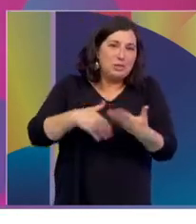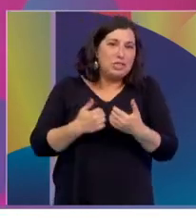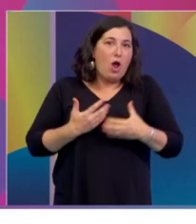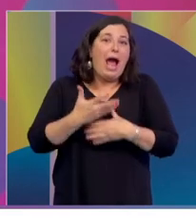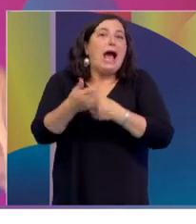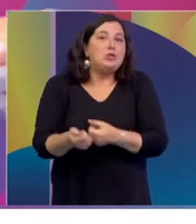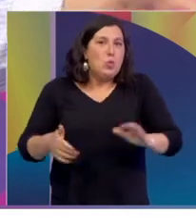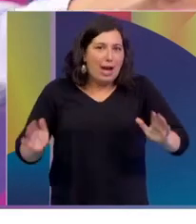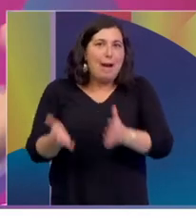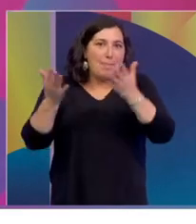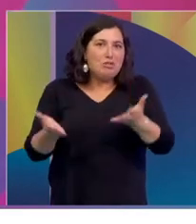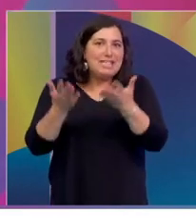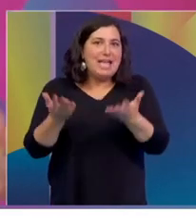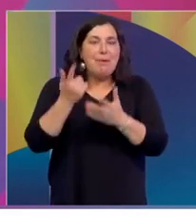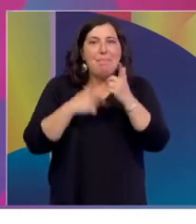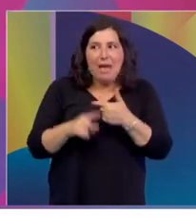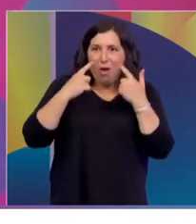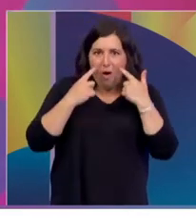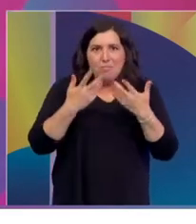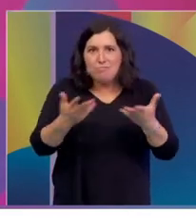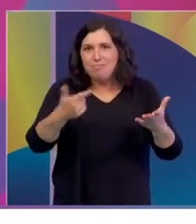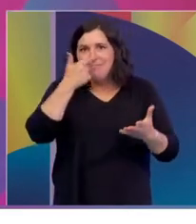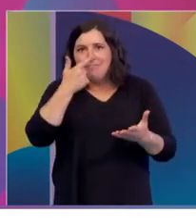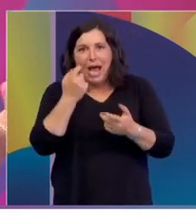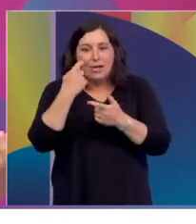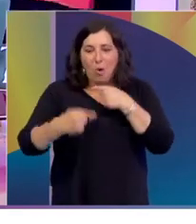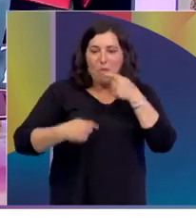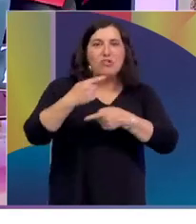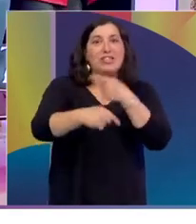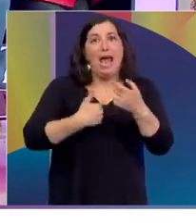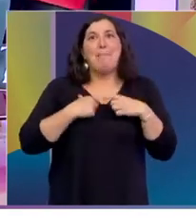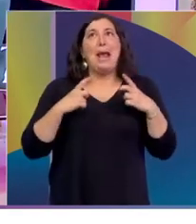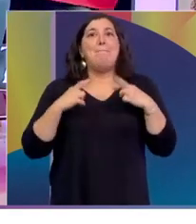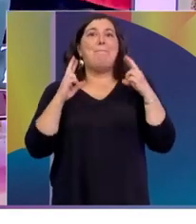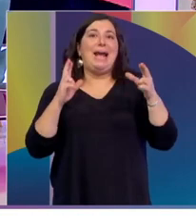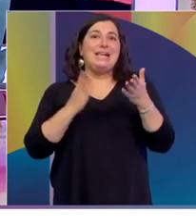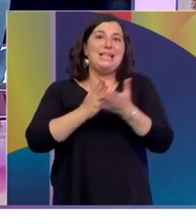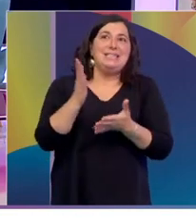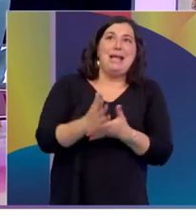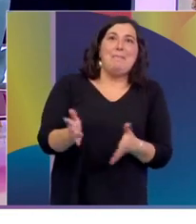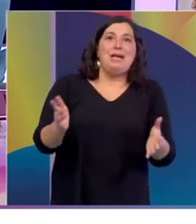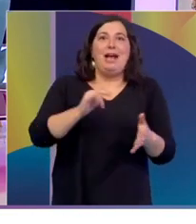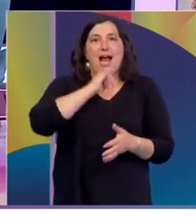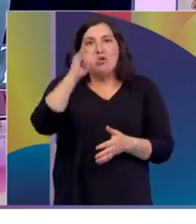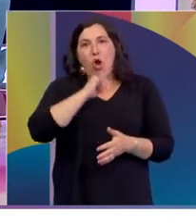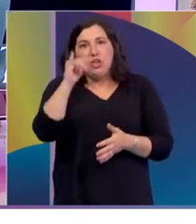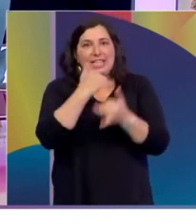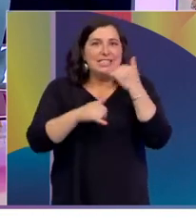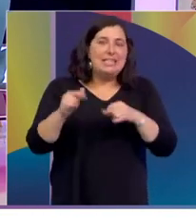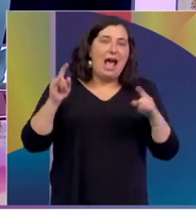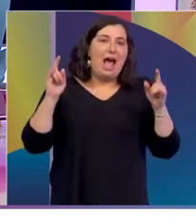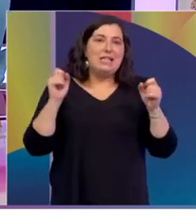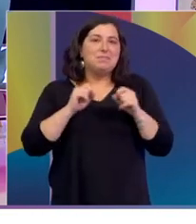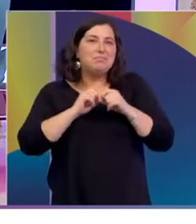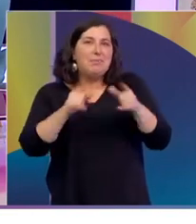nada, está lindo ver la red y cómo crecen y cómo siguen y me da esperanza, ¿no? Frente a tantas malas noticias, me da esperanza. Totalmente. Volviendo